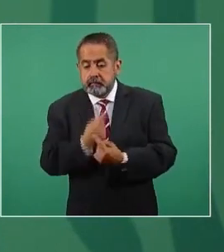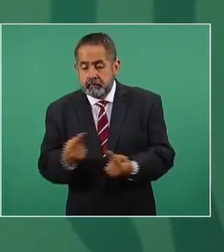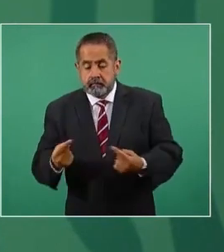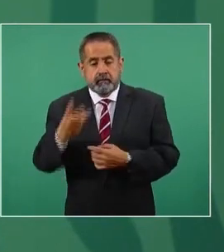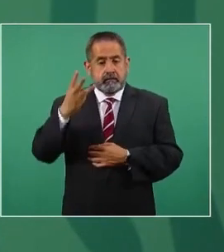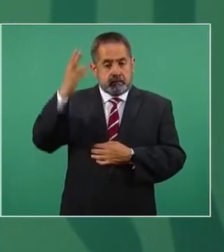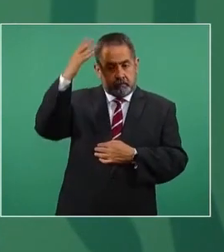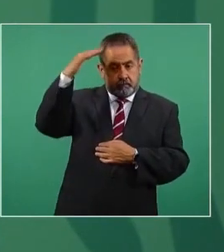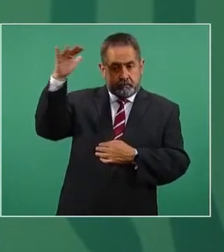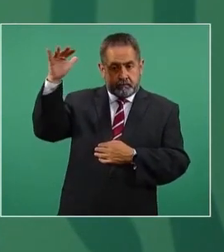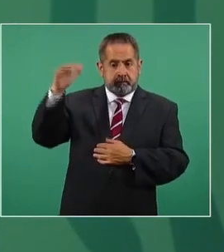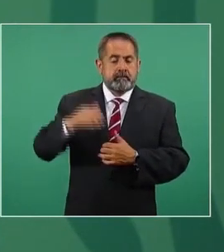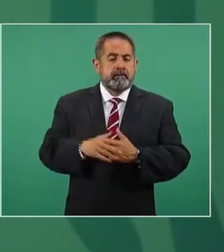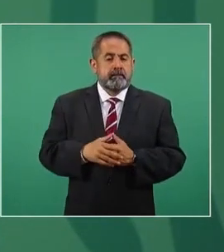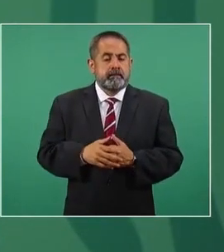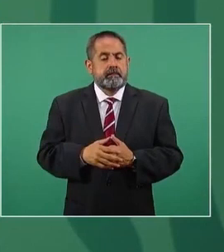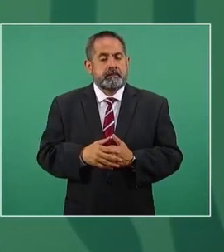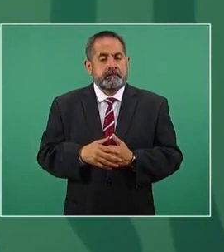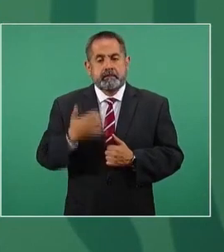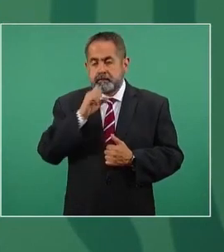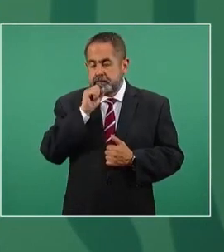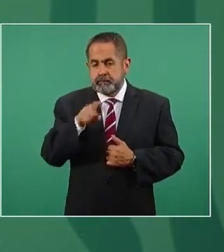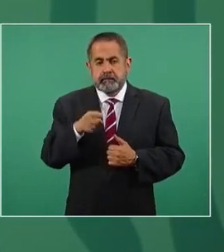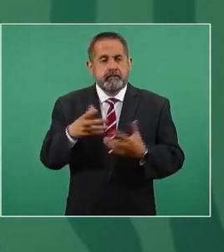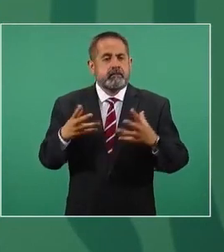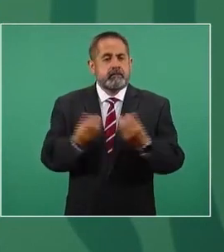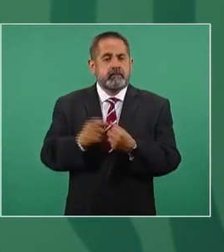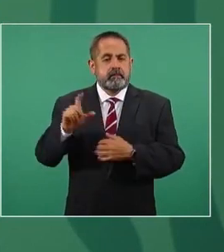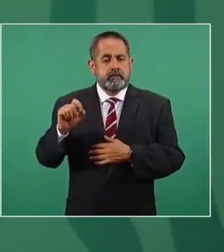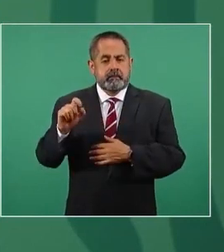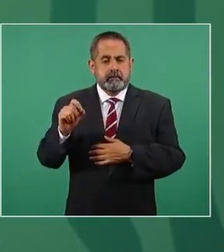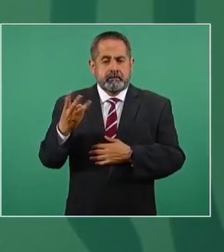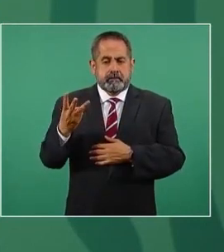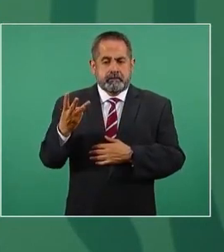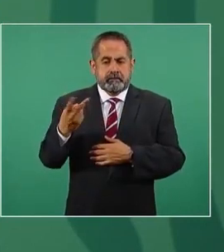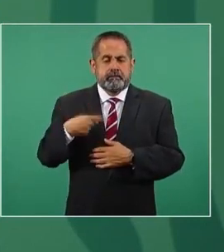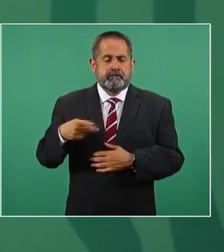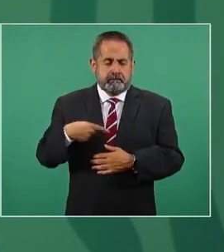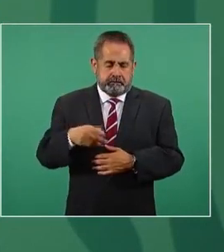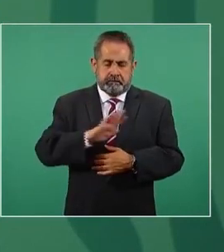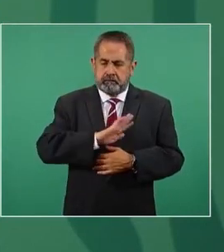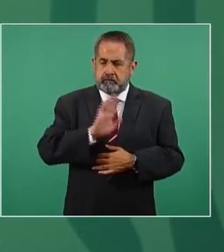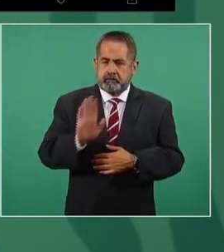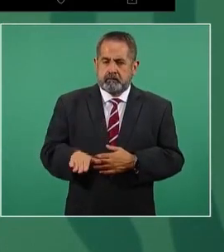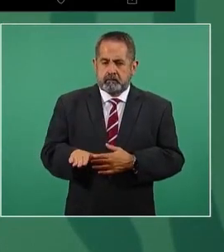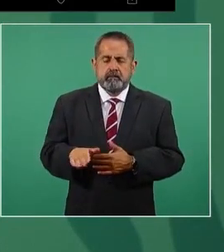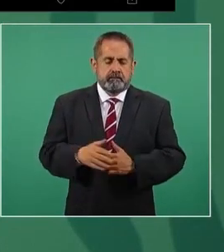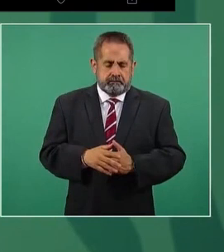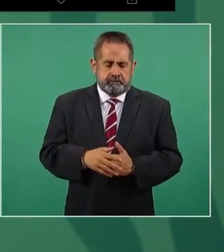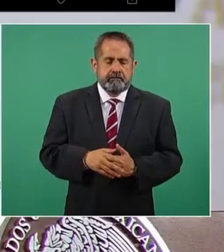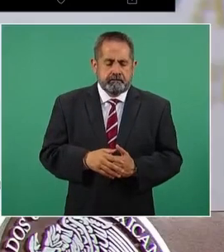mayores. Y son hasta ahora 23 personas que fallecieron, que perdieron la vida,